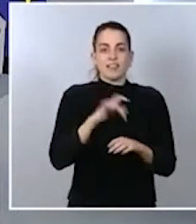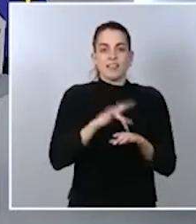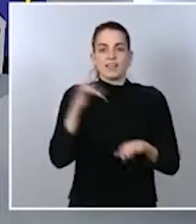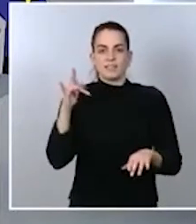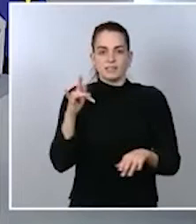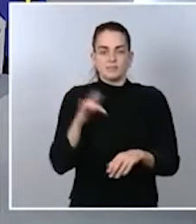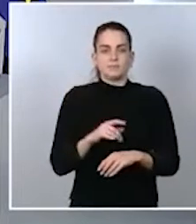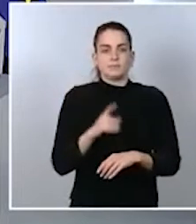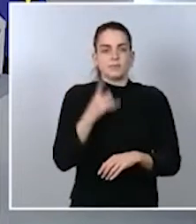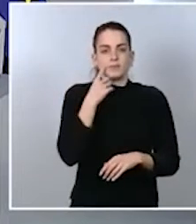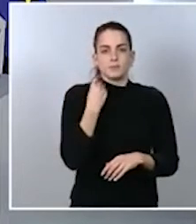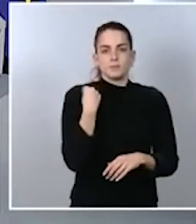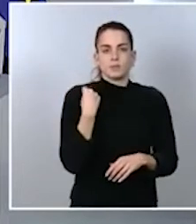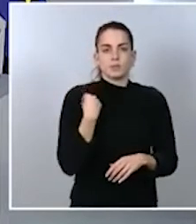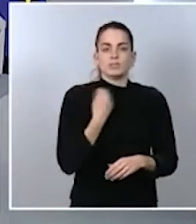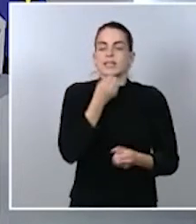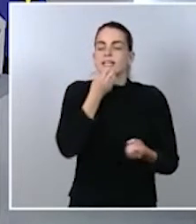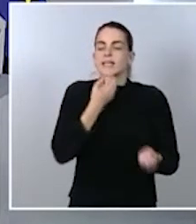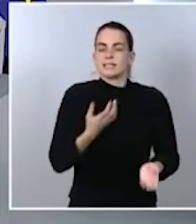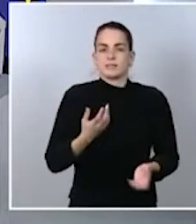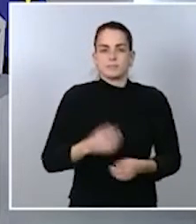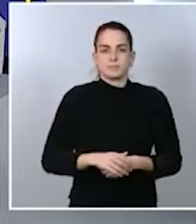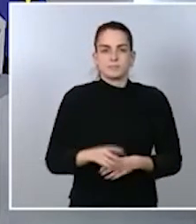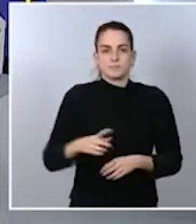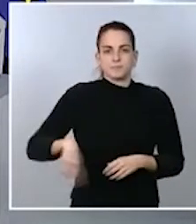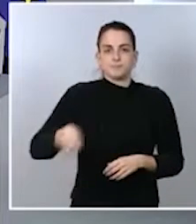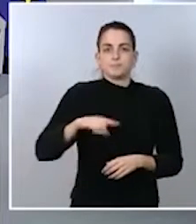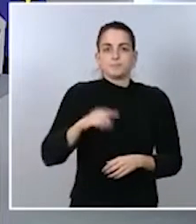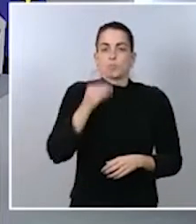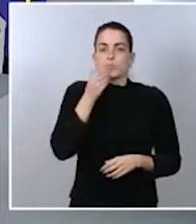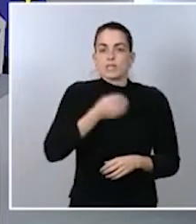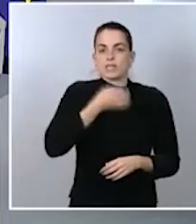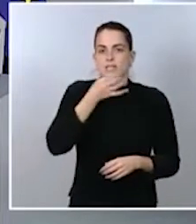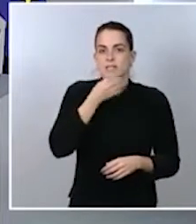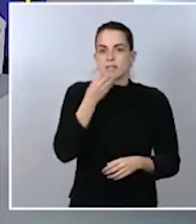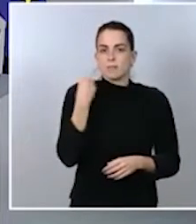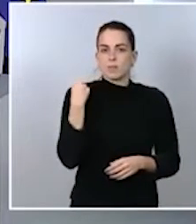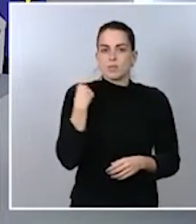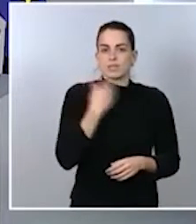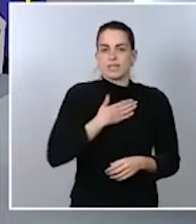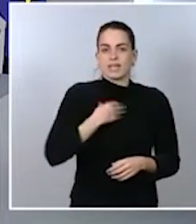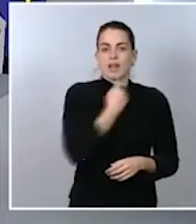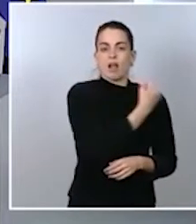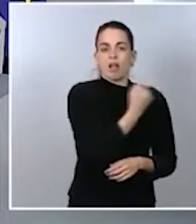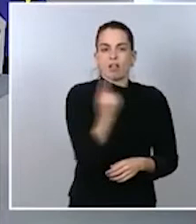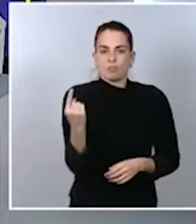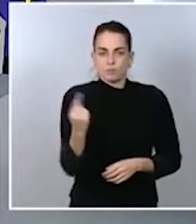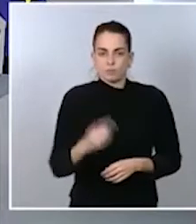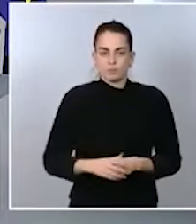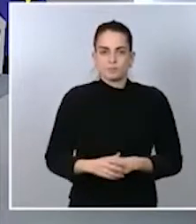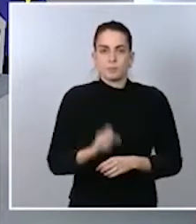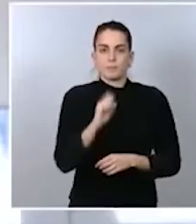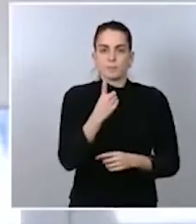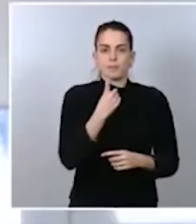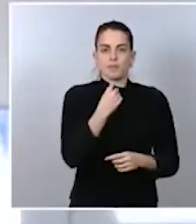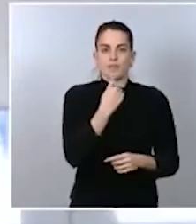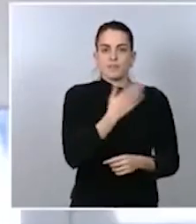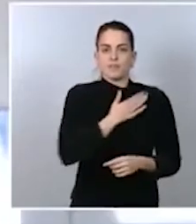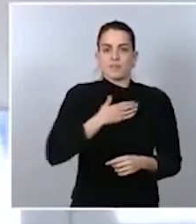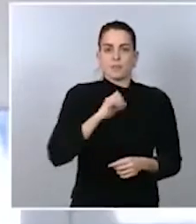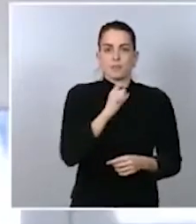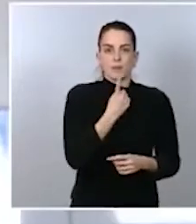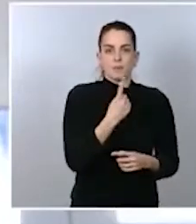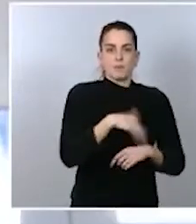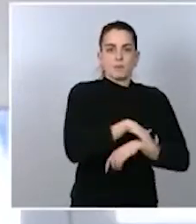¿Qué tal, ministros? Buenas tardes. Yo quería hacerle una pregunta a cada uno de ustedes. En primer lugar, la ministra portavoz,